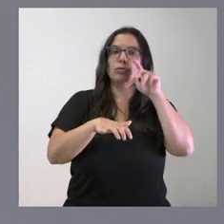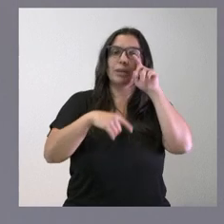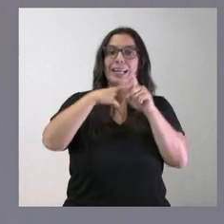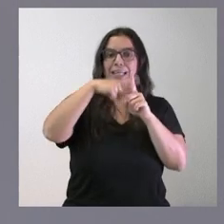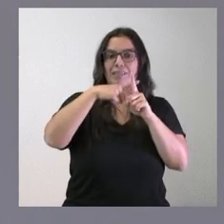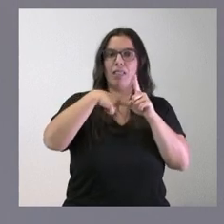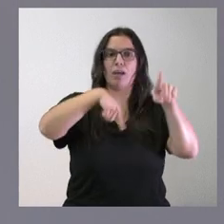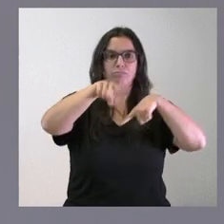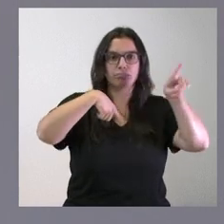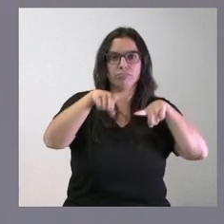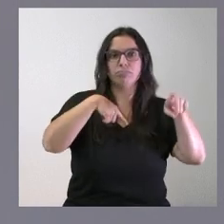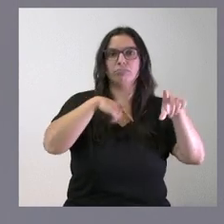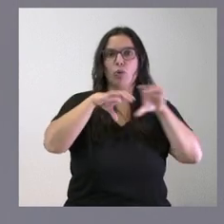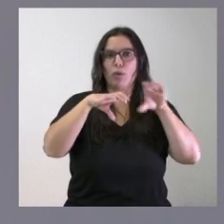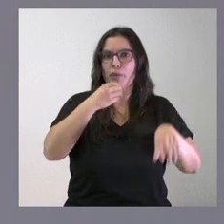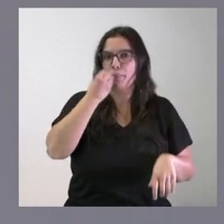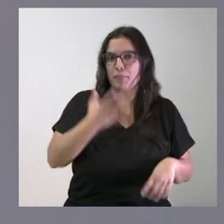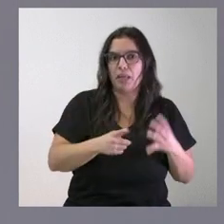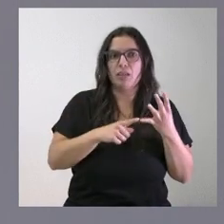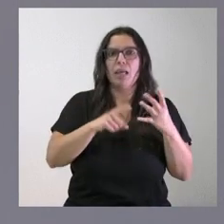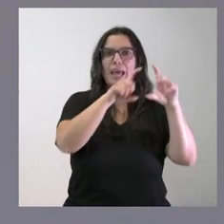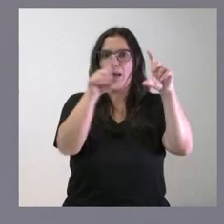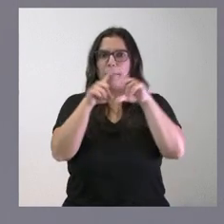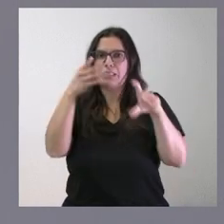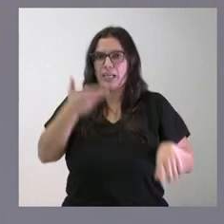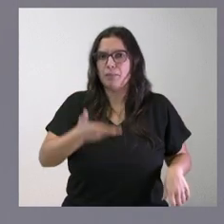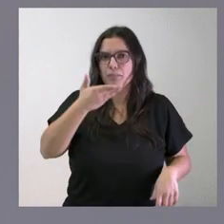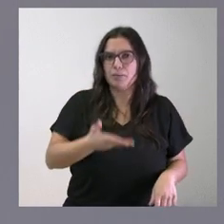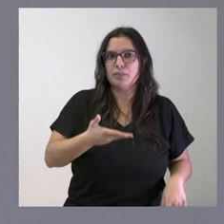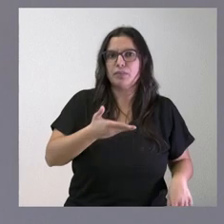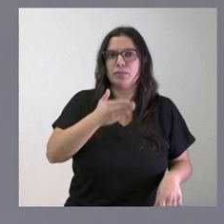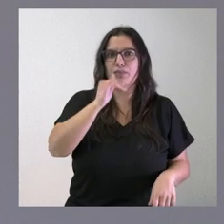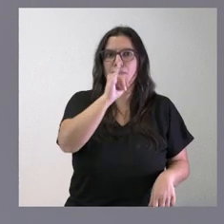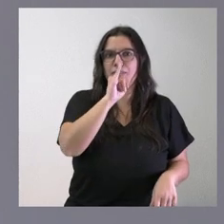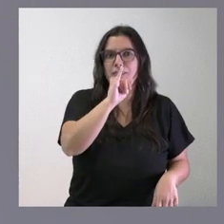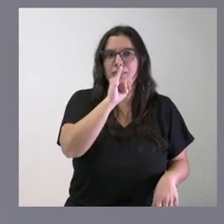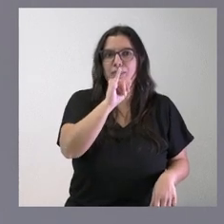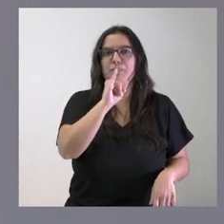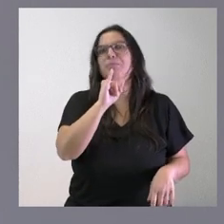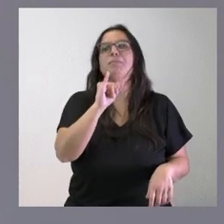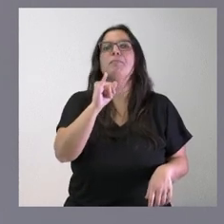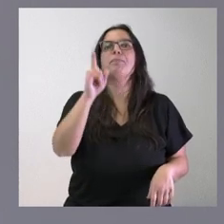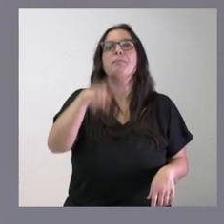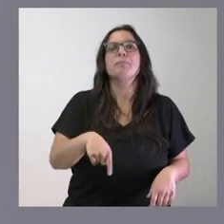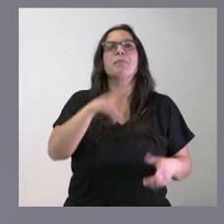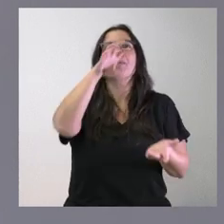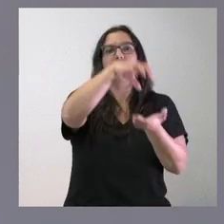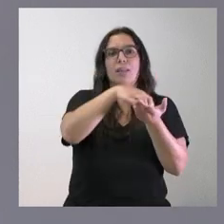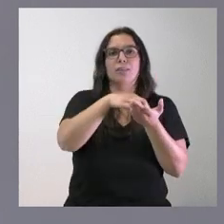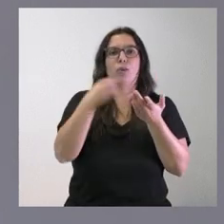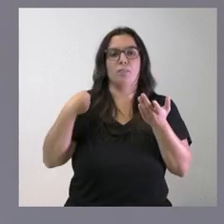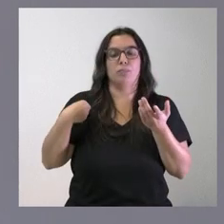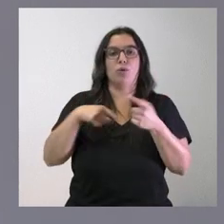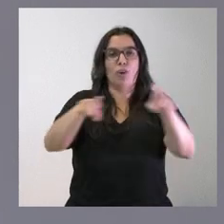comunicaciones León tiene algunas empresas relevantes en el sector León tiene un centro de supercomputación